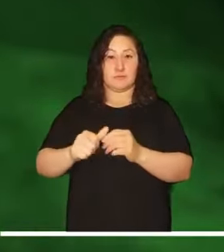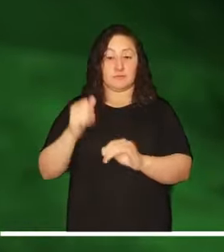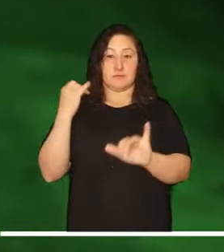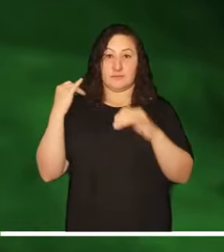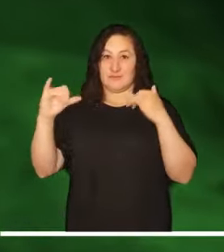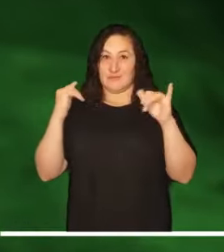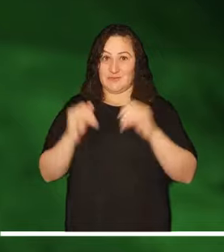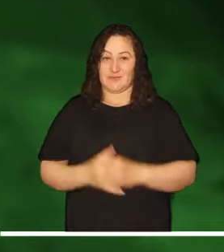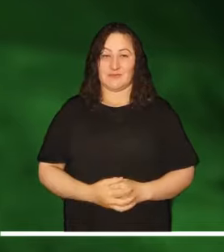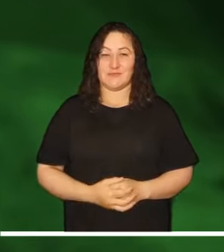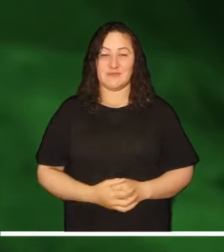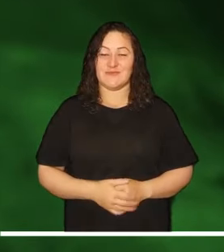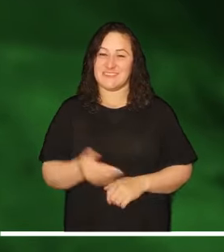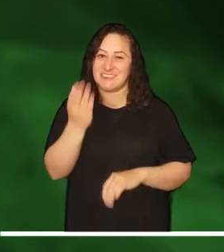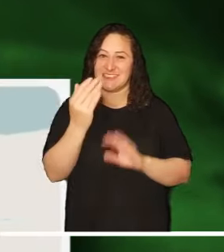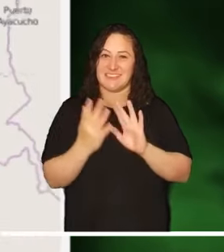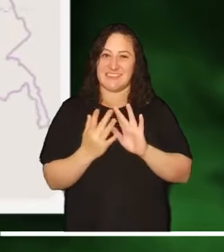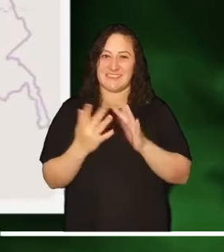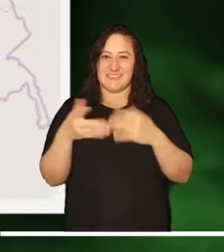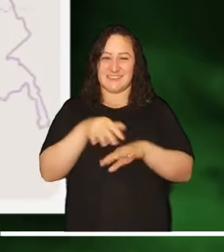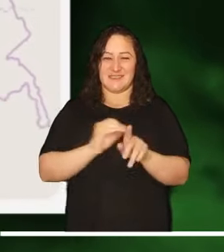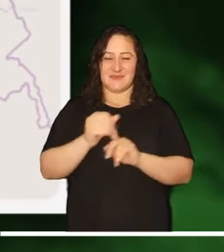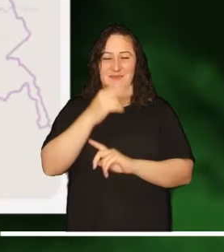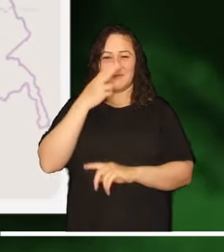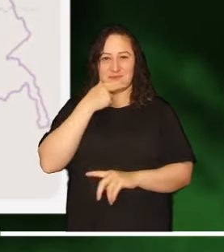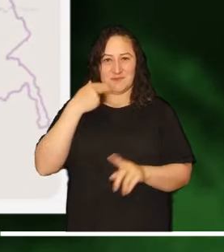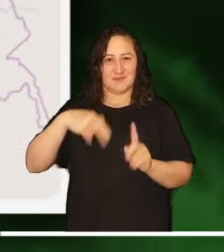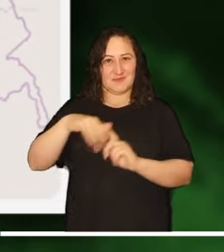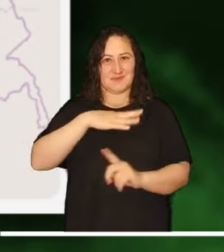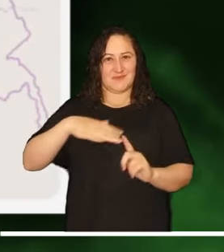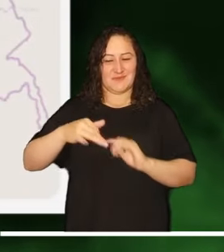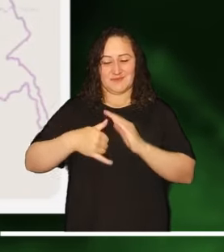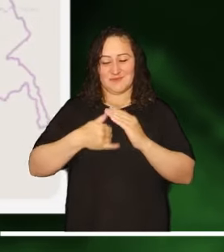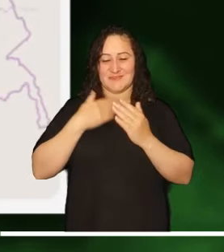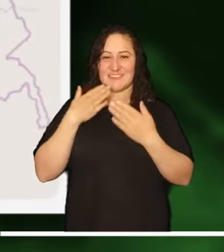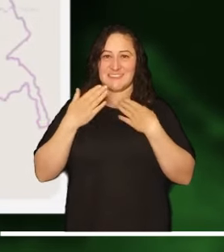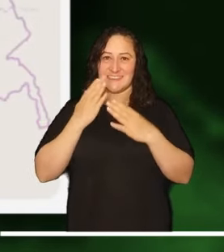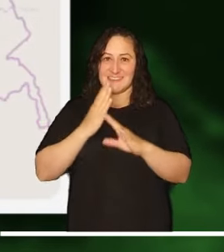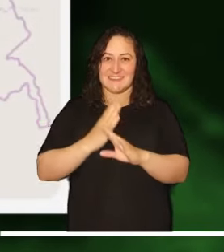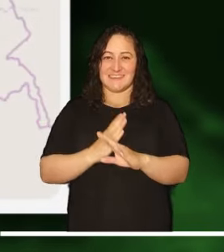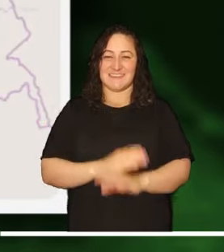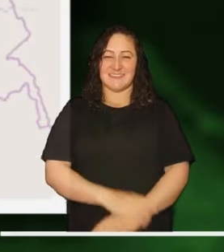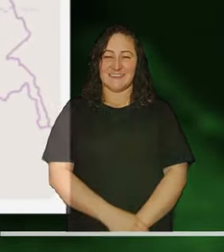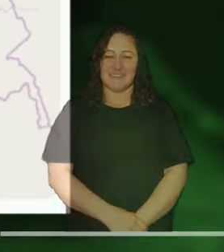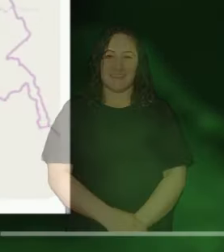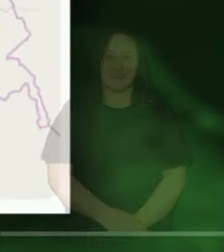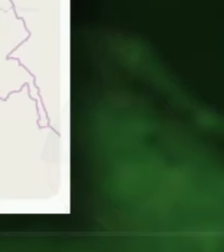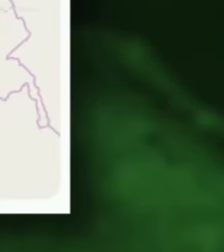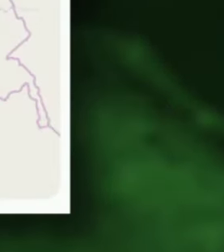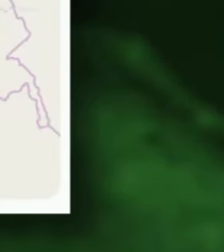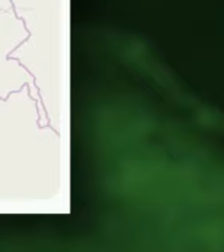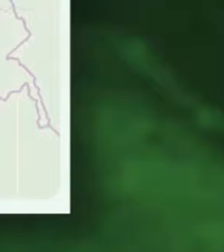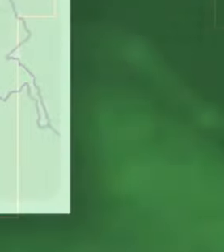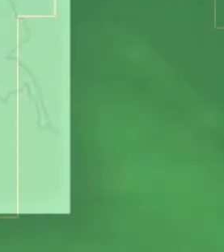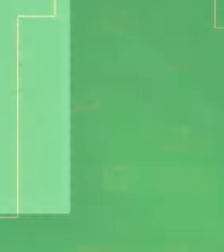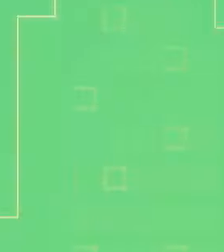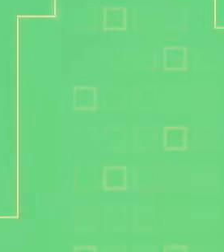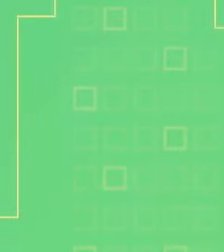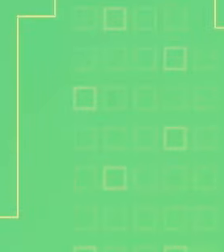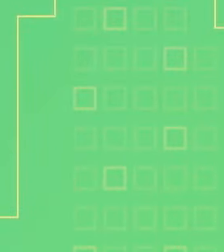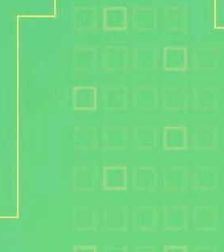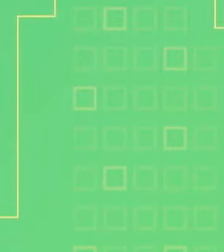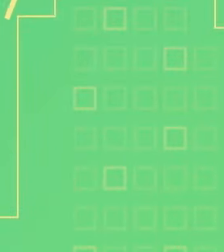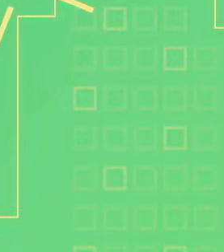Alerta roja por deslizamientos en Bolívar, Córdoba, Cesar, El Pacífico, Los Andes, Meta, Arauca y Casanare.